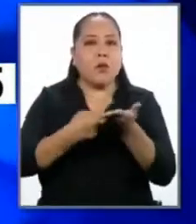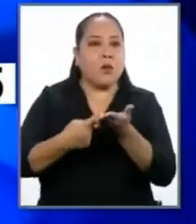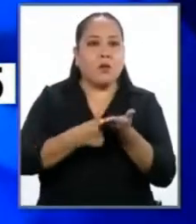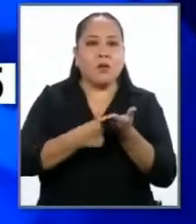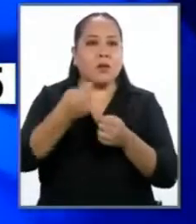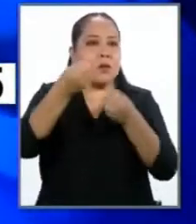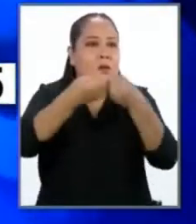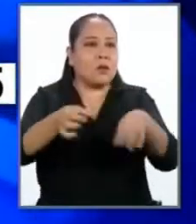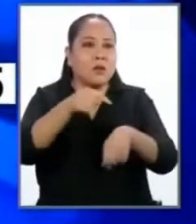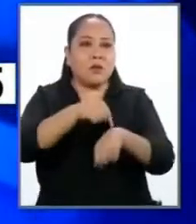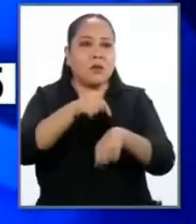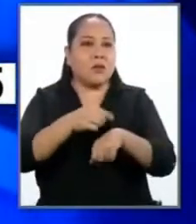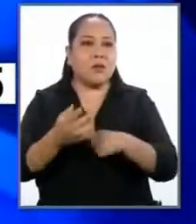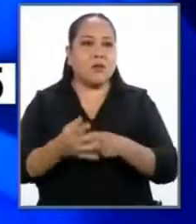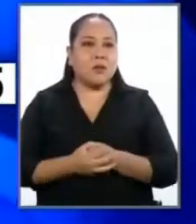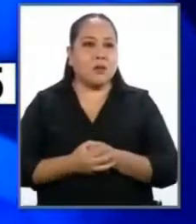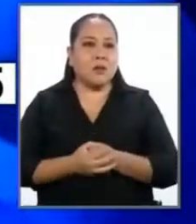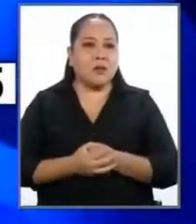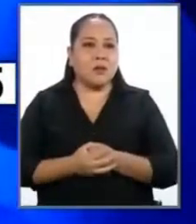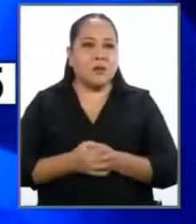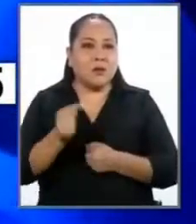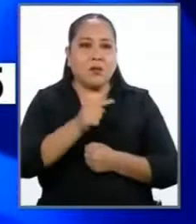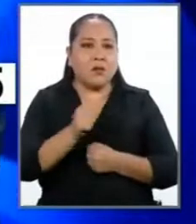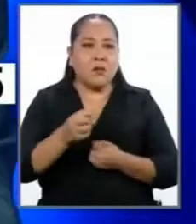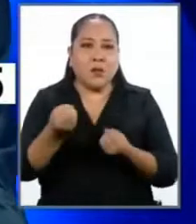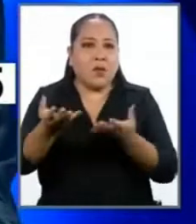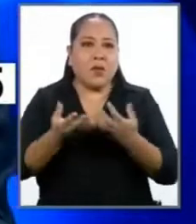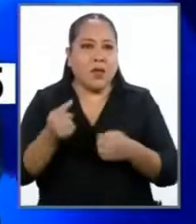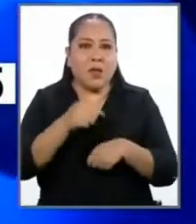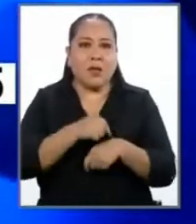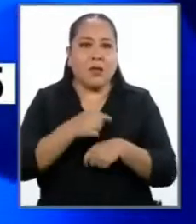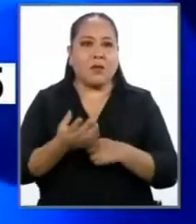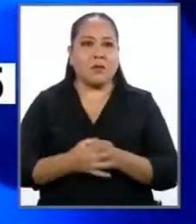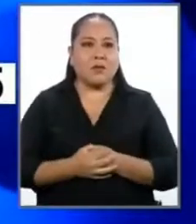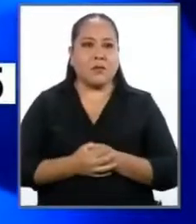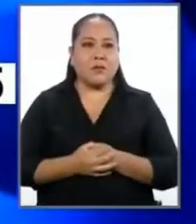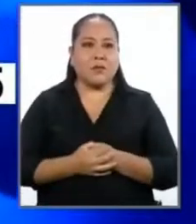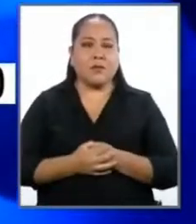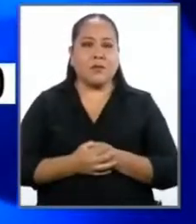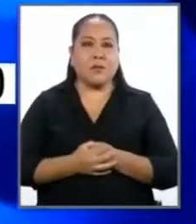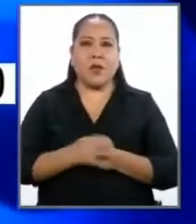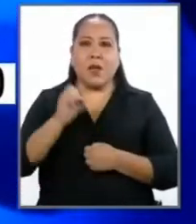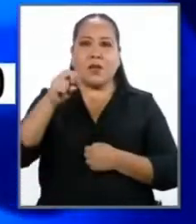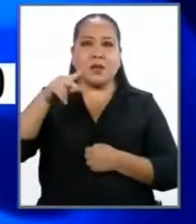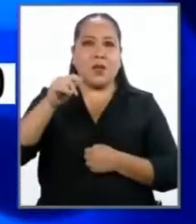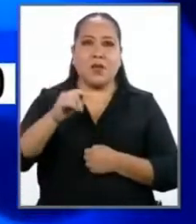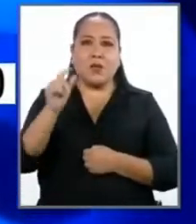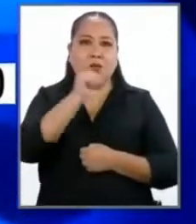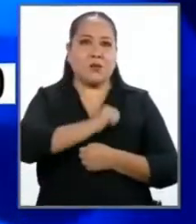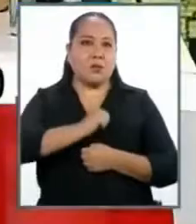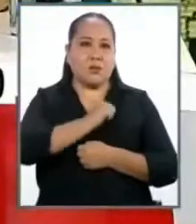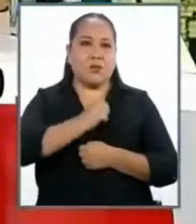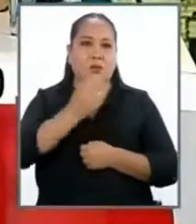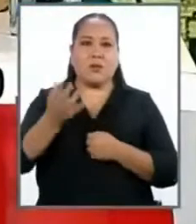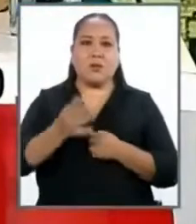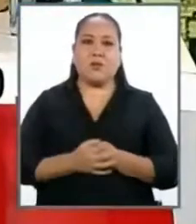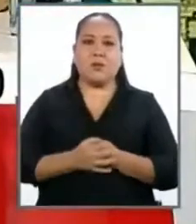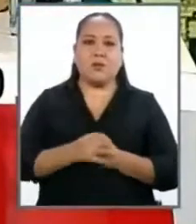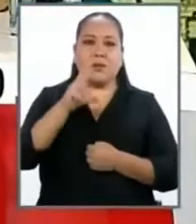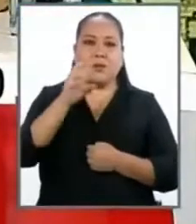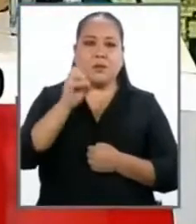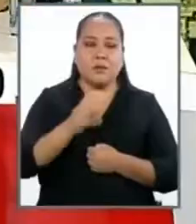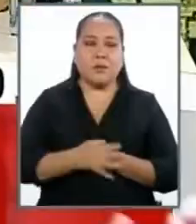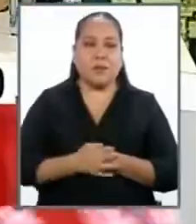debate... Se le está acabando el No, no es que usted me tiene que dar más. Lercano, el señor Santos ya no está en la actitud que a usted le incomodó. Hay 30